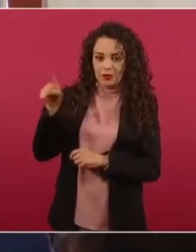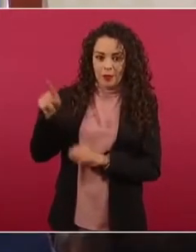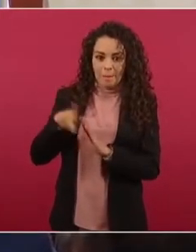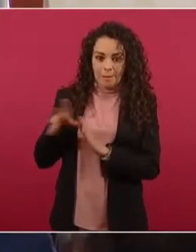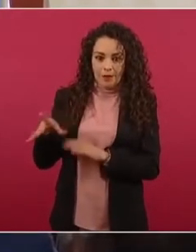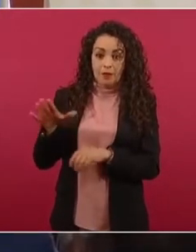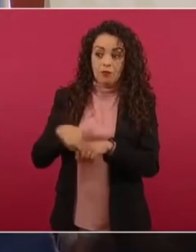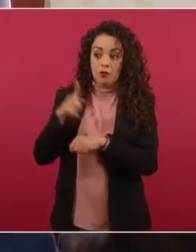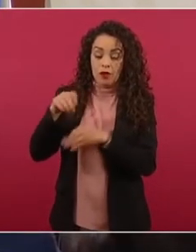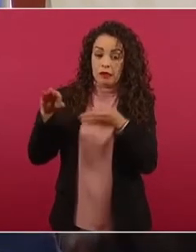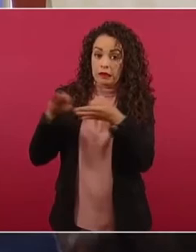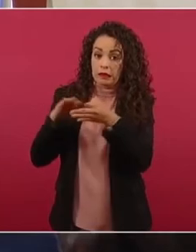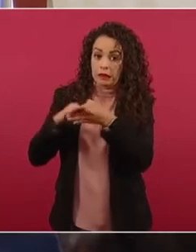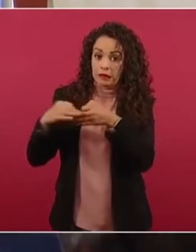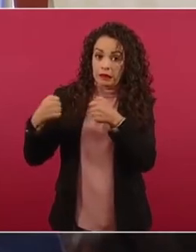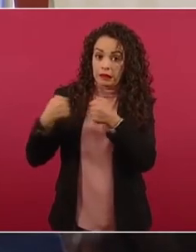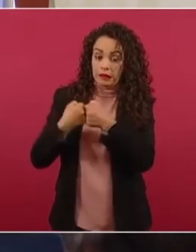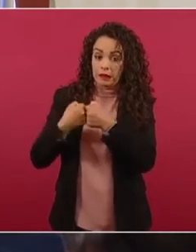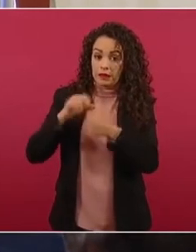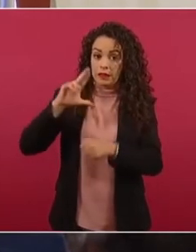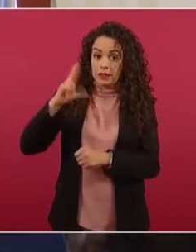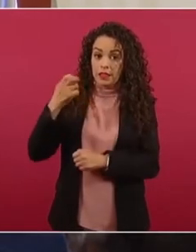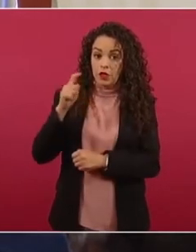Chetumal está cerquita de Bacalar.